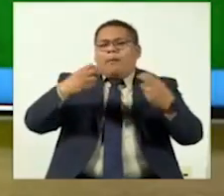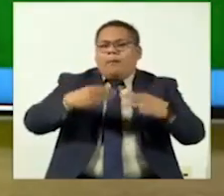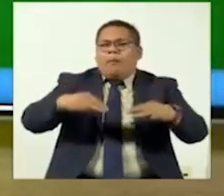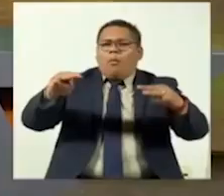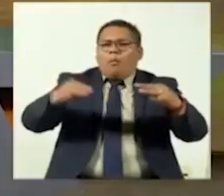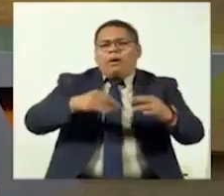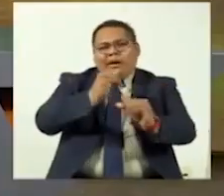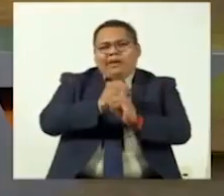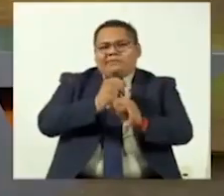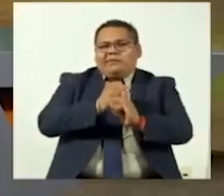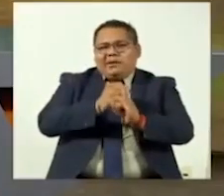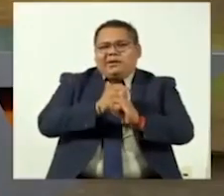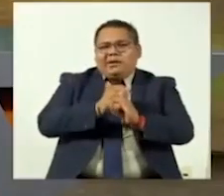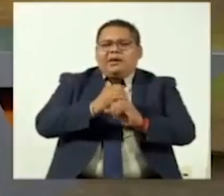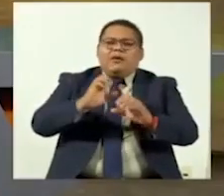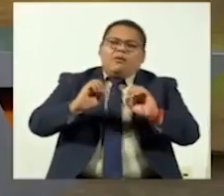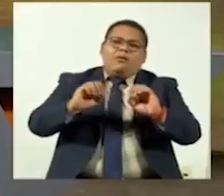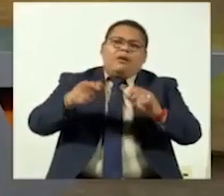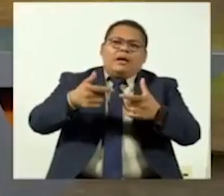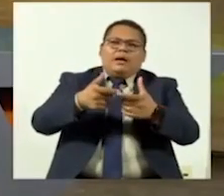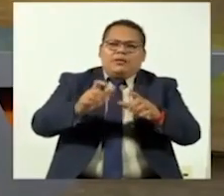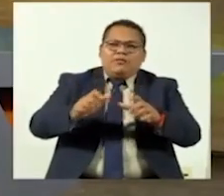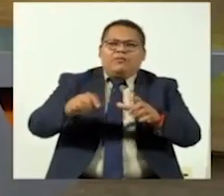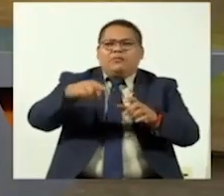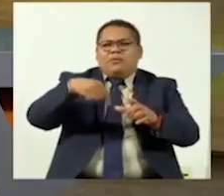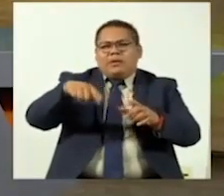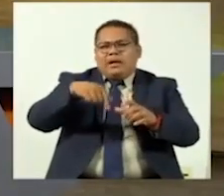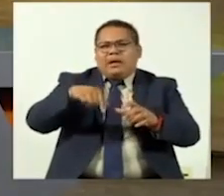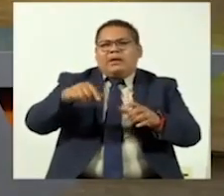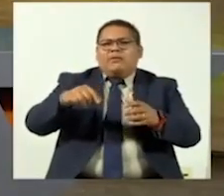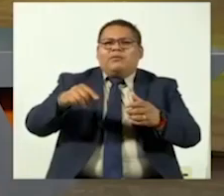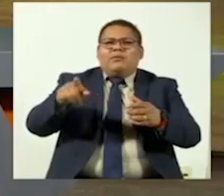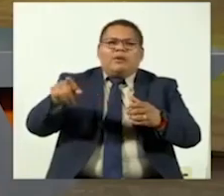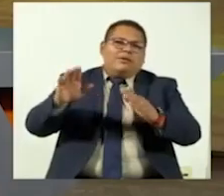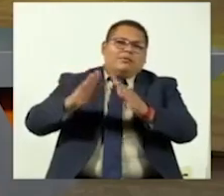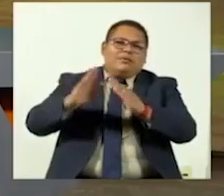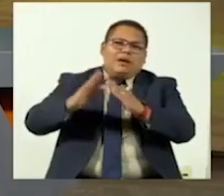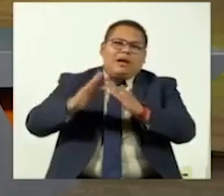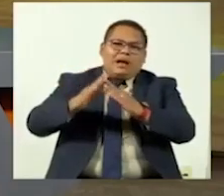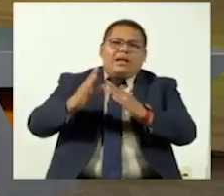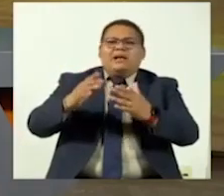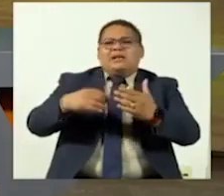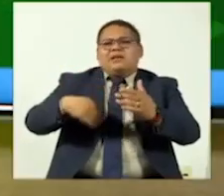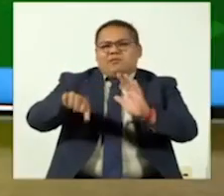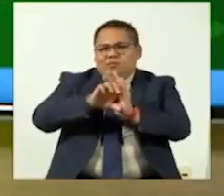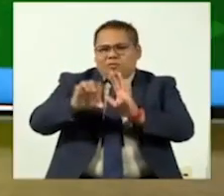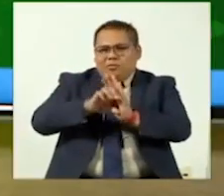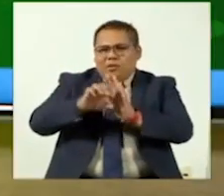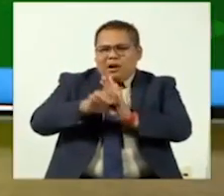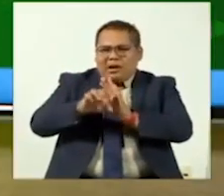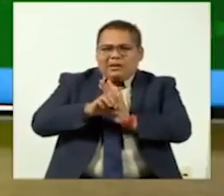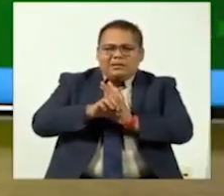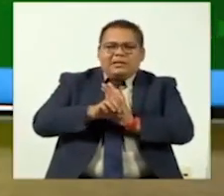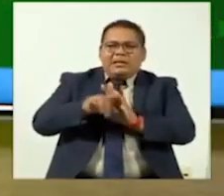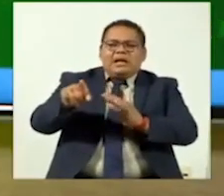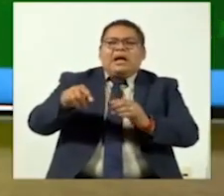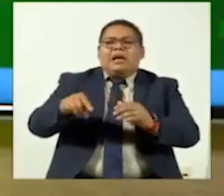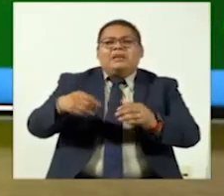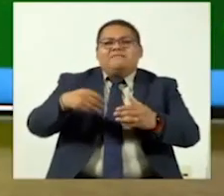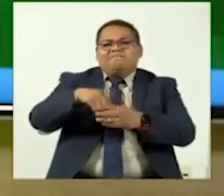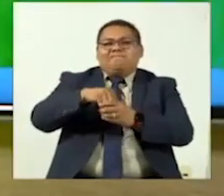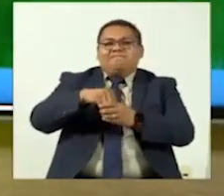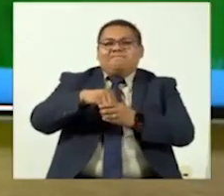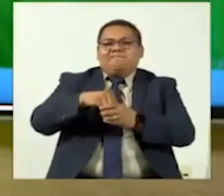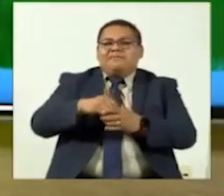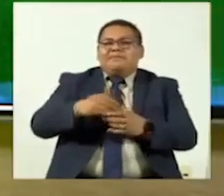agrupaciones, artistas presentaban conciertos desde sus cuartos de ensayo, desde sus estudios, etcétera. Entonces,